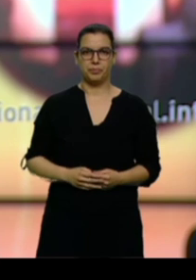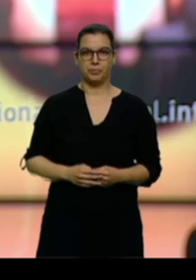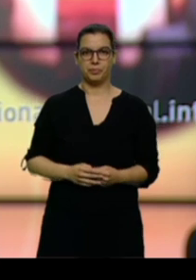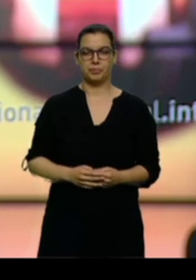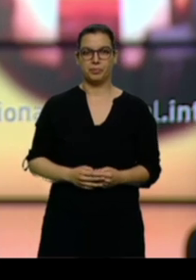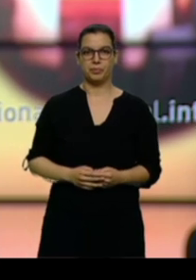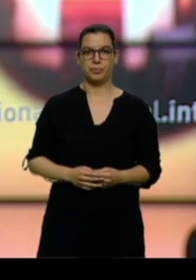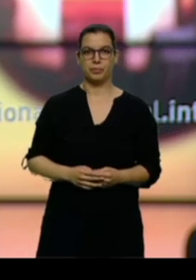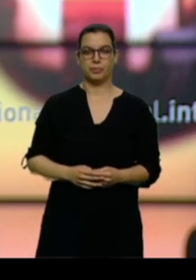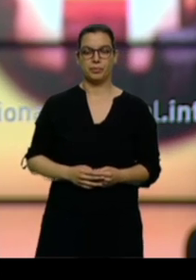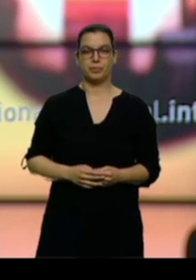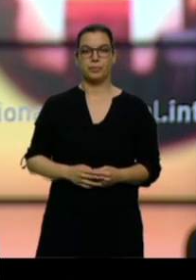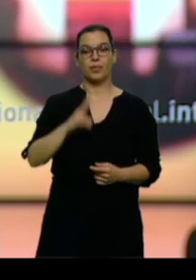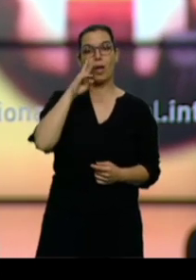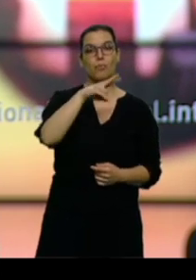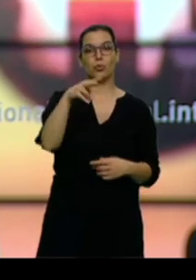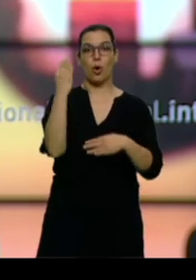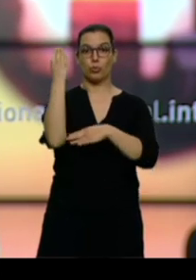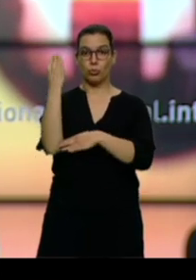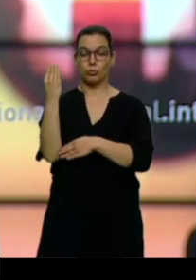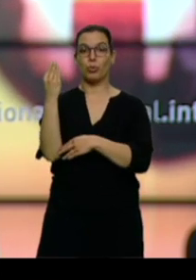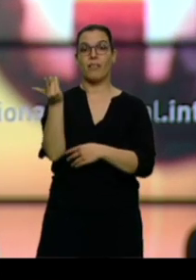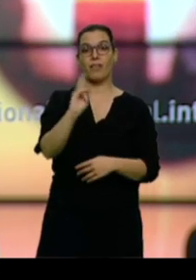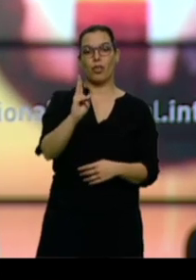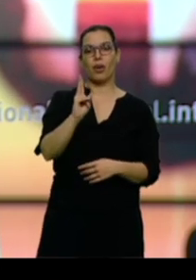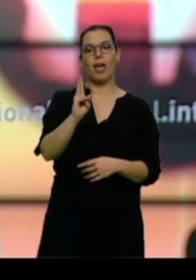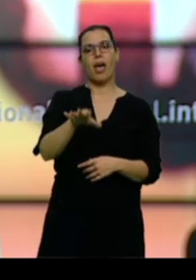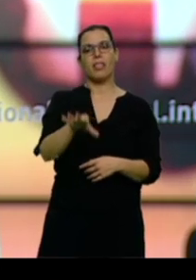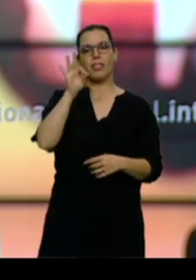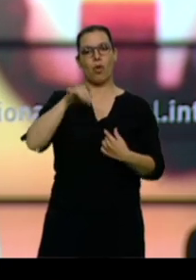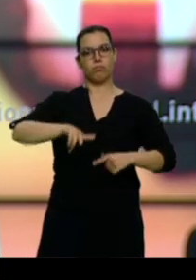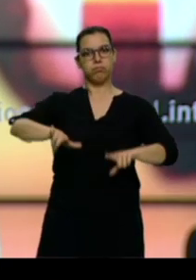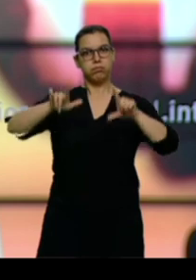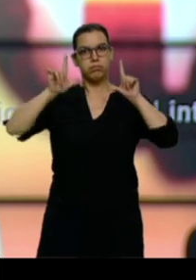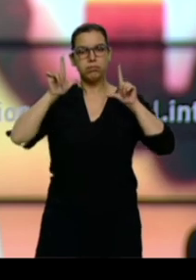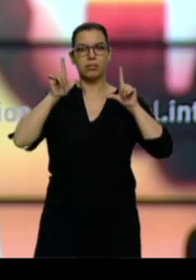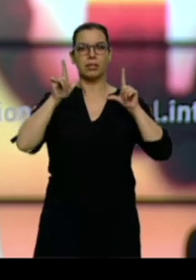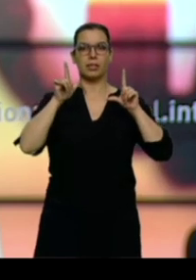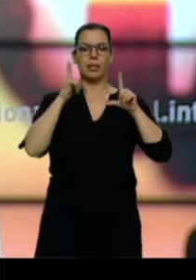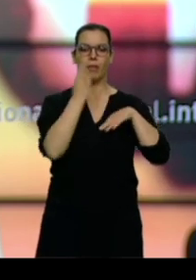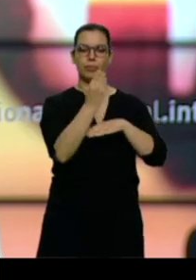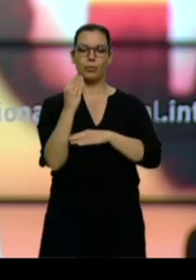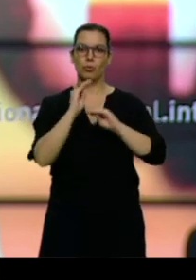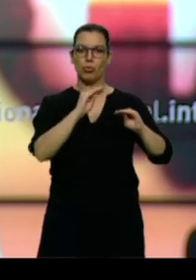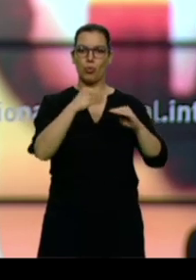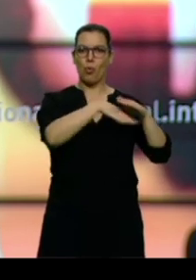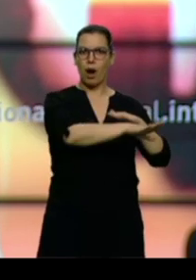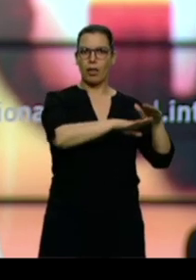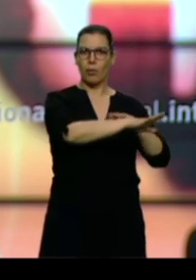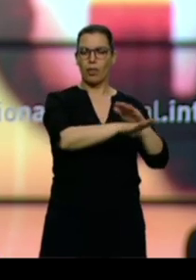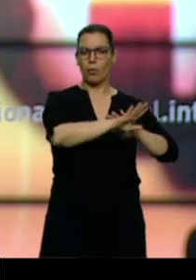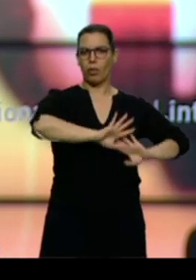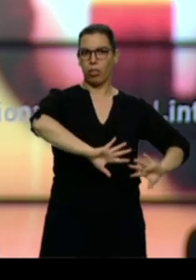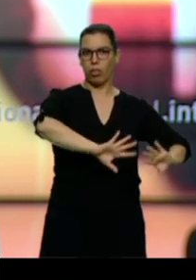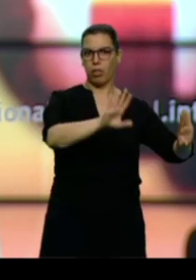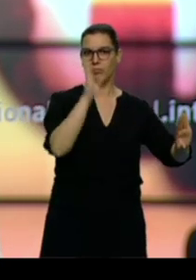El Museo de Escultura de Valladolid ha decidido darle protagonismo a todas esas obras que habitualmente no lo tienen y que permanecen ocultas